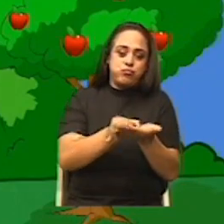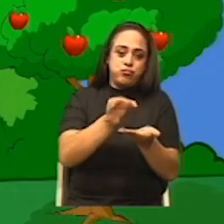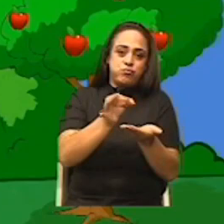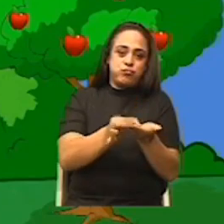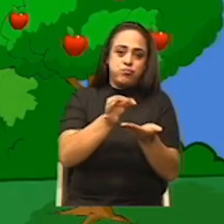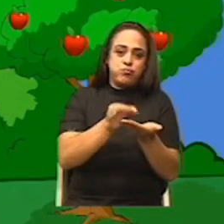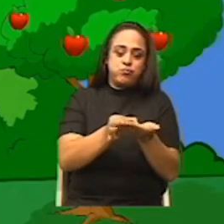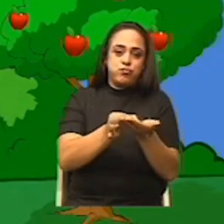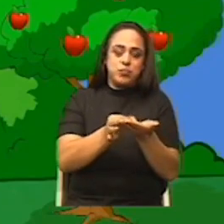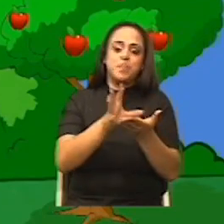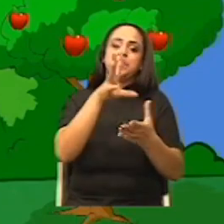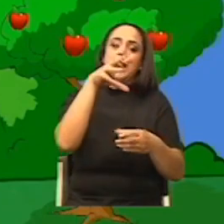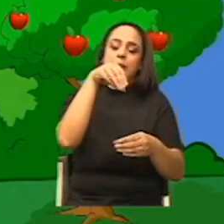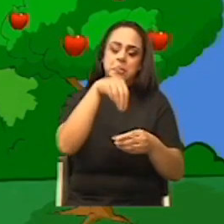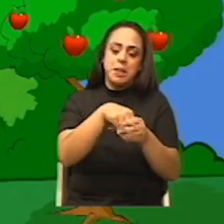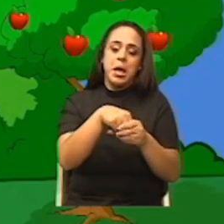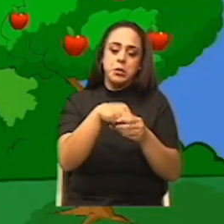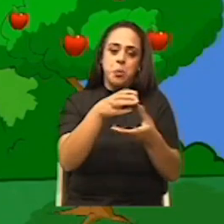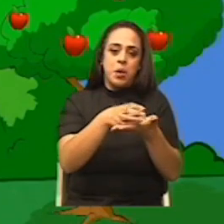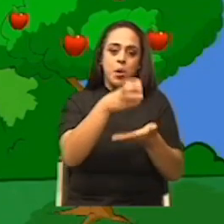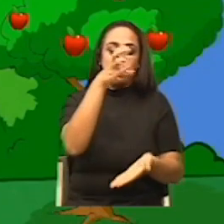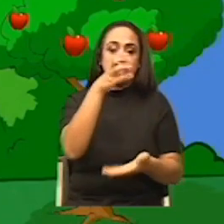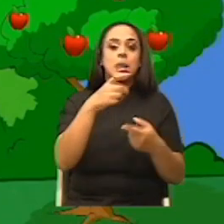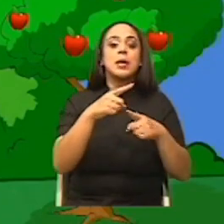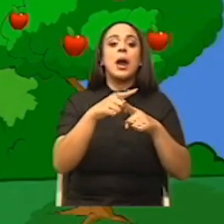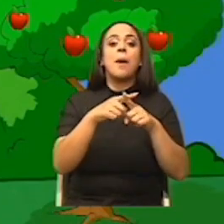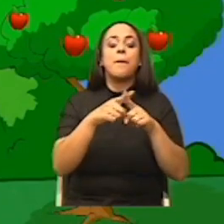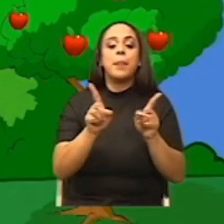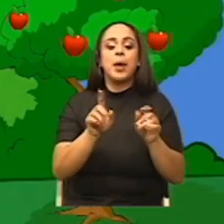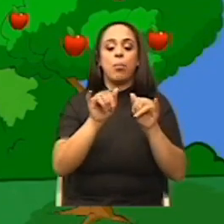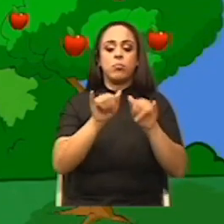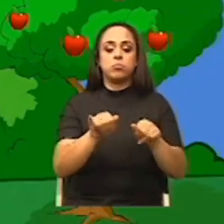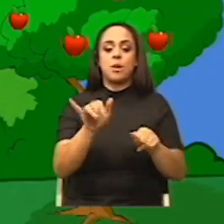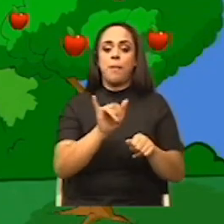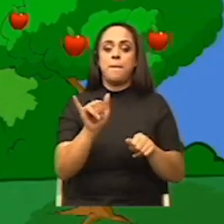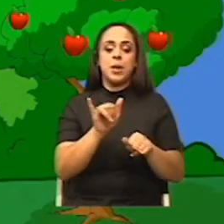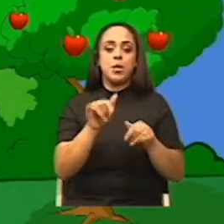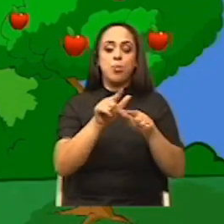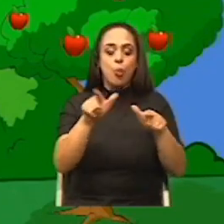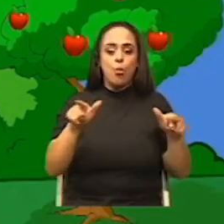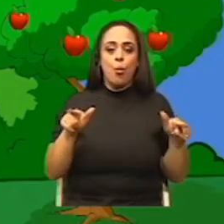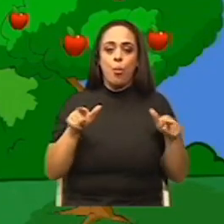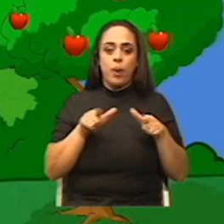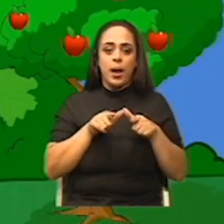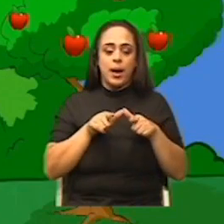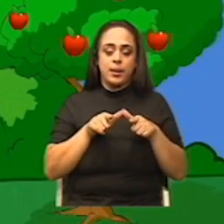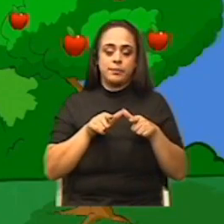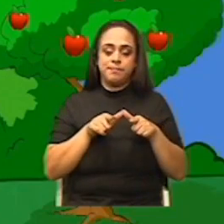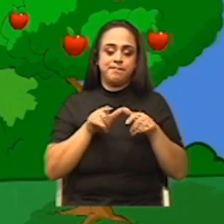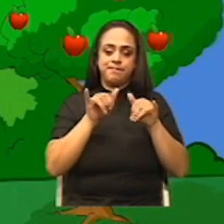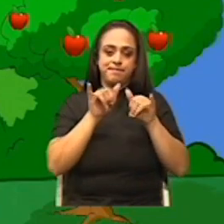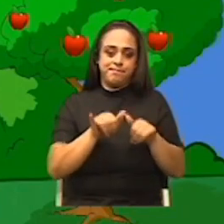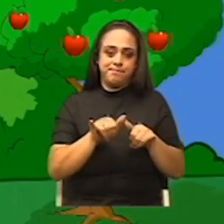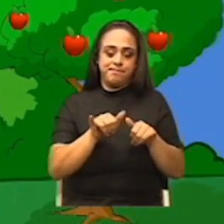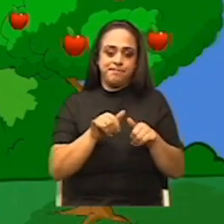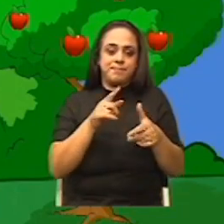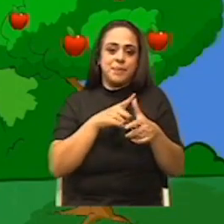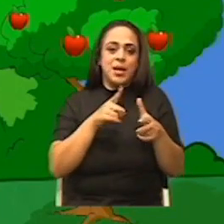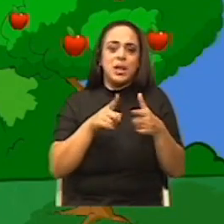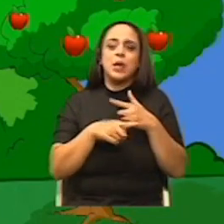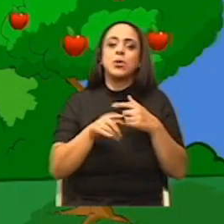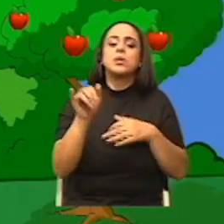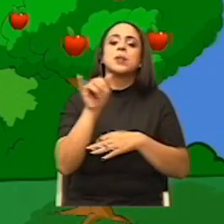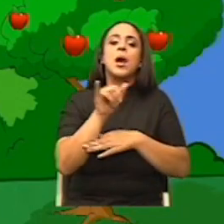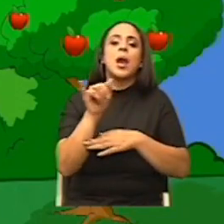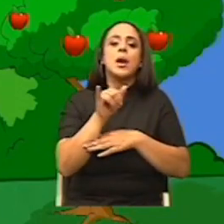de la gravedad dentro de la botella, pero por inercia se mantiene en el mismo lugar y no se desplaza con la carta. Entonces, es como un truco de